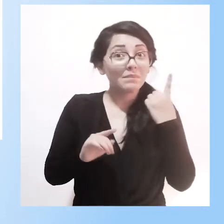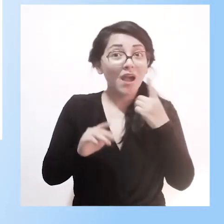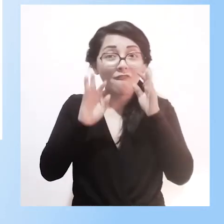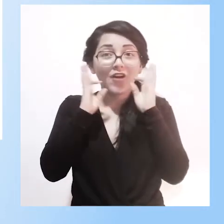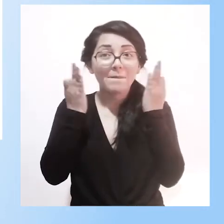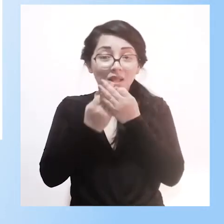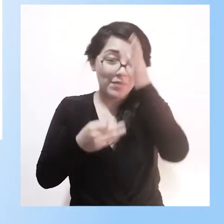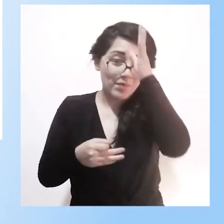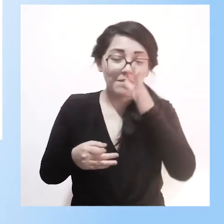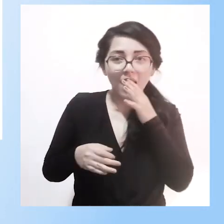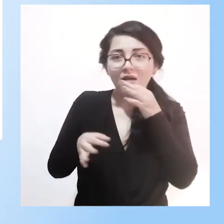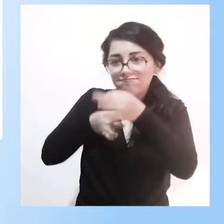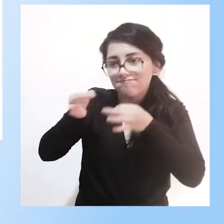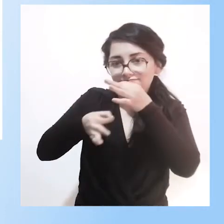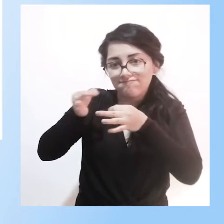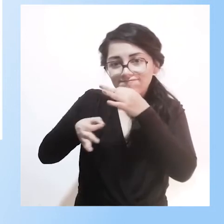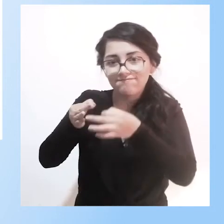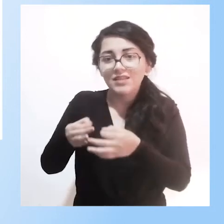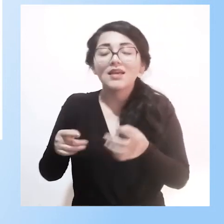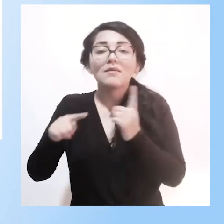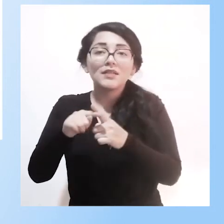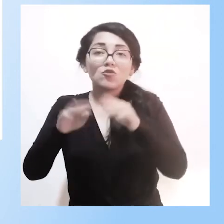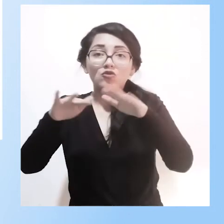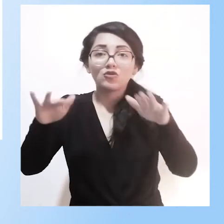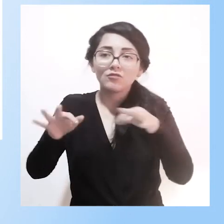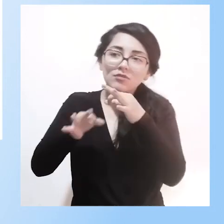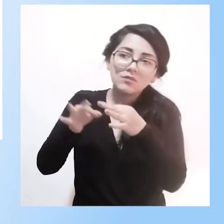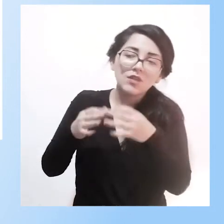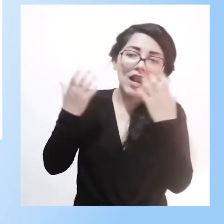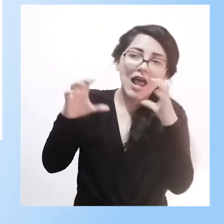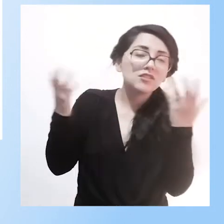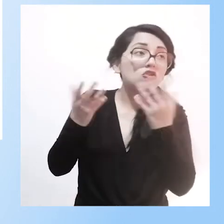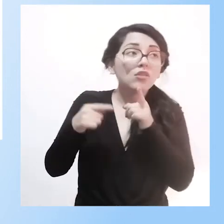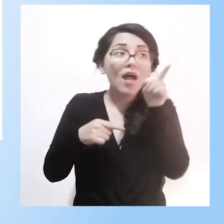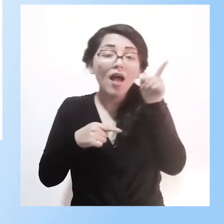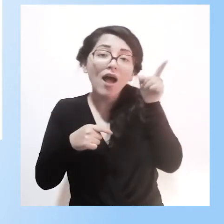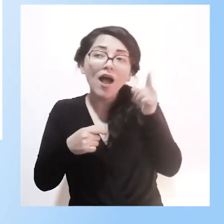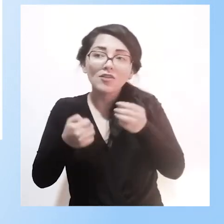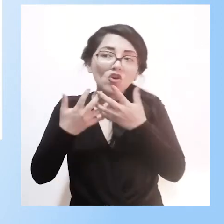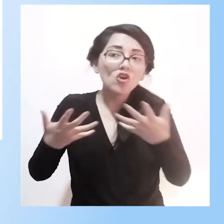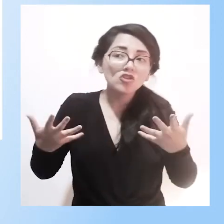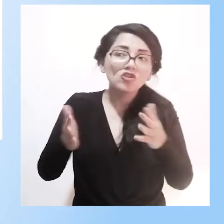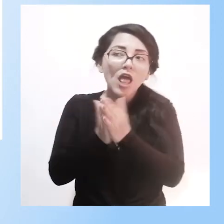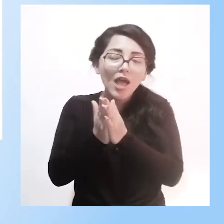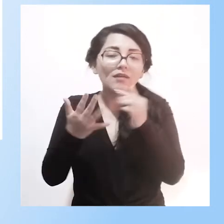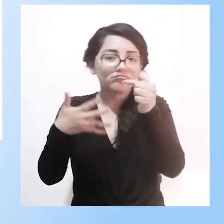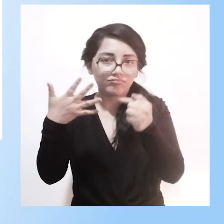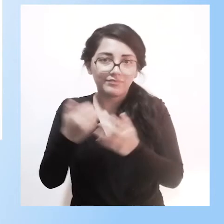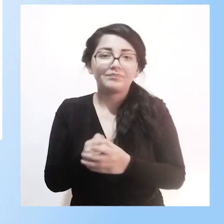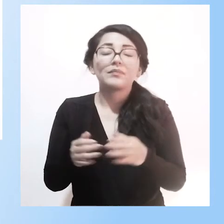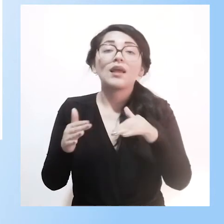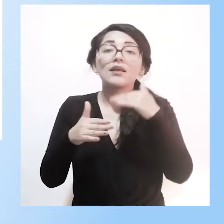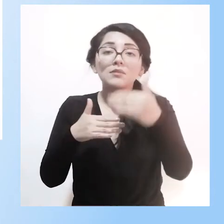Además, le indica al estudiante el aula y los materiales. La docente del programa llena la ficha número 2, de